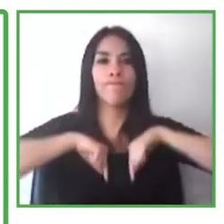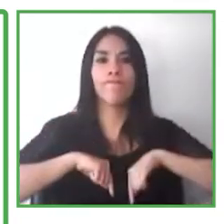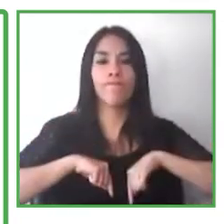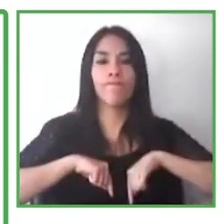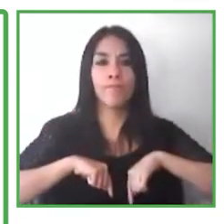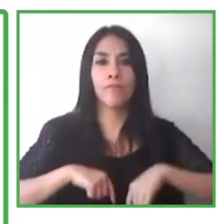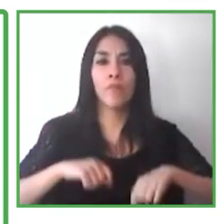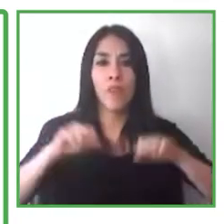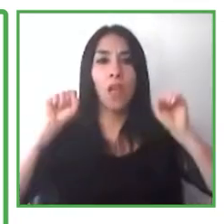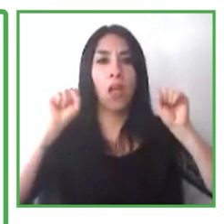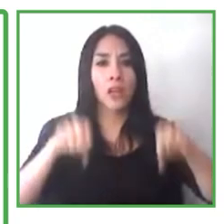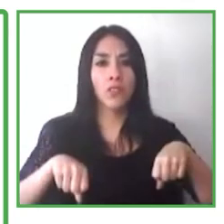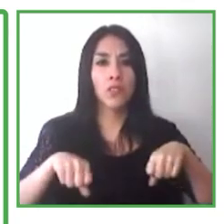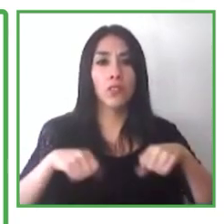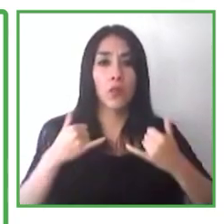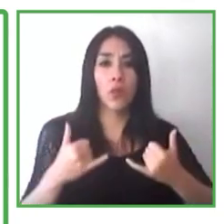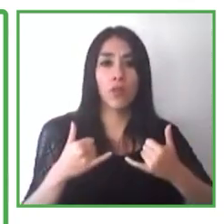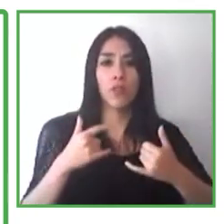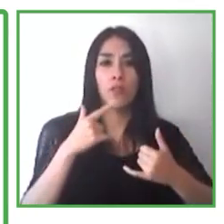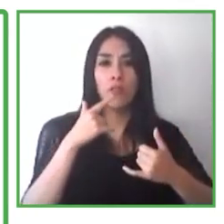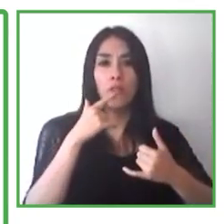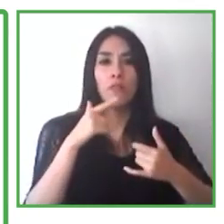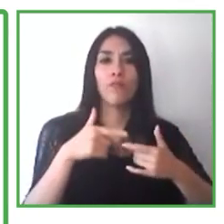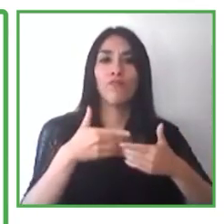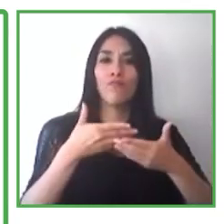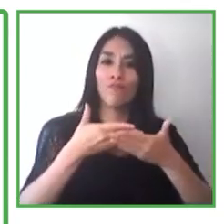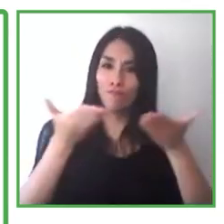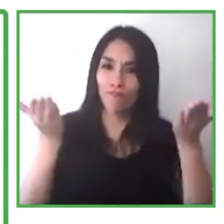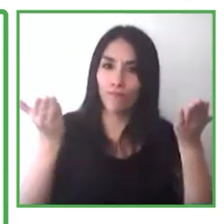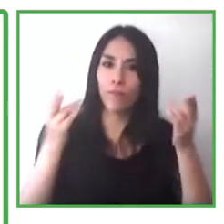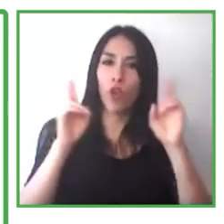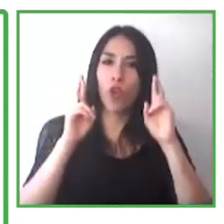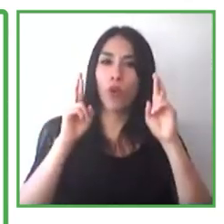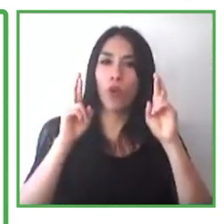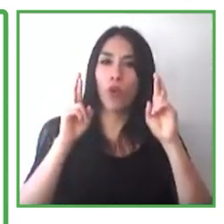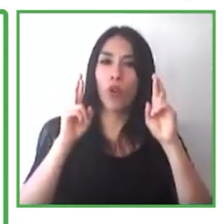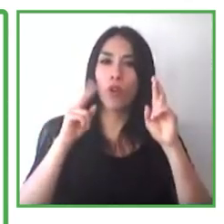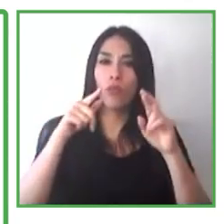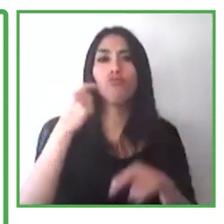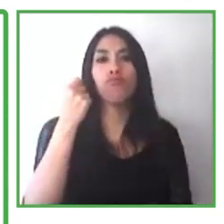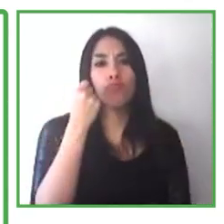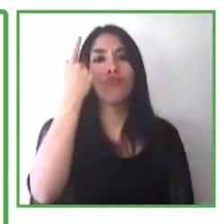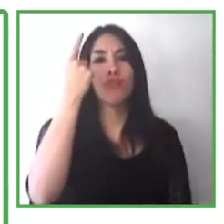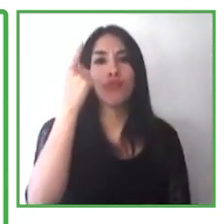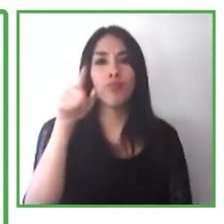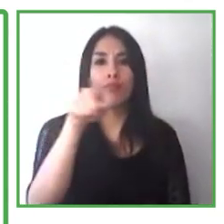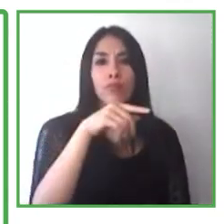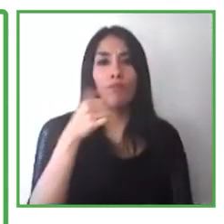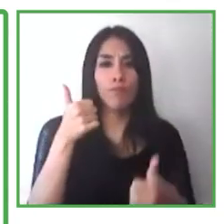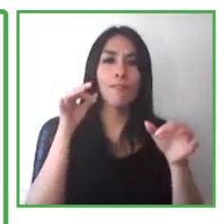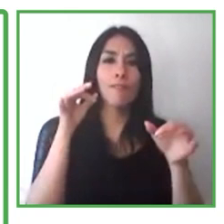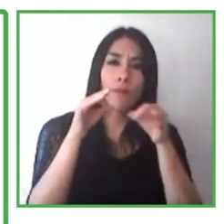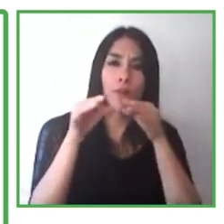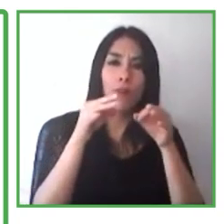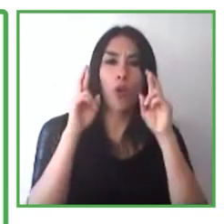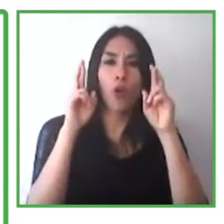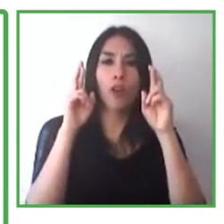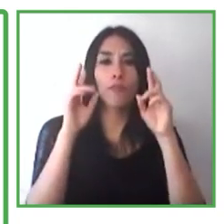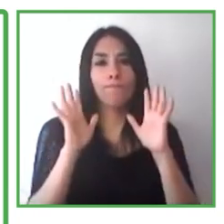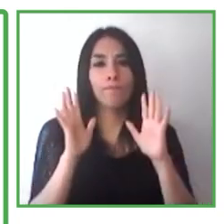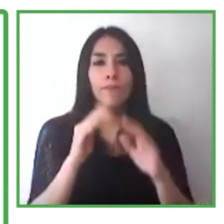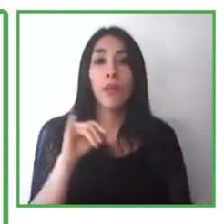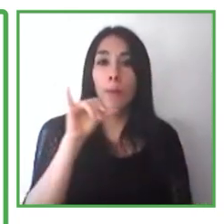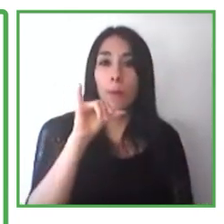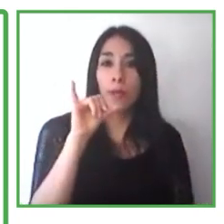recomendaciones. Espero que esto haya sido bastante útil para ustedes, y quizás lo